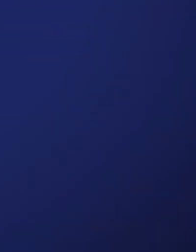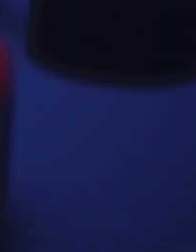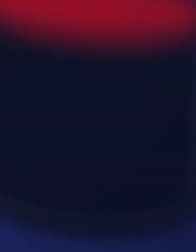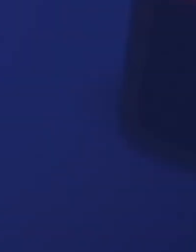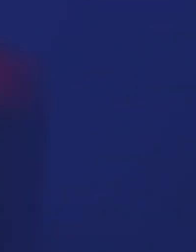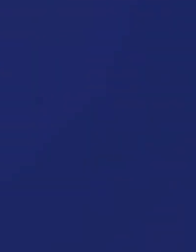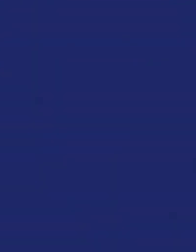¡Gracias! ¡Gracias!